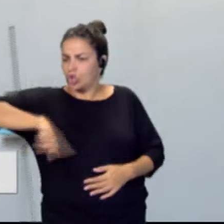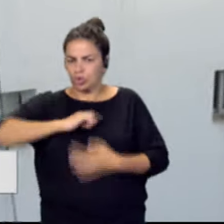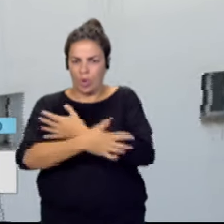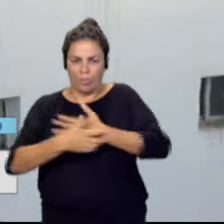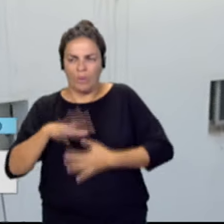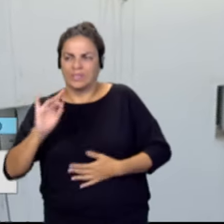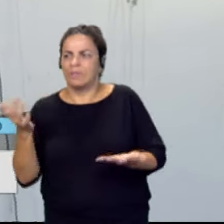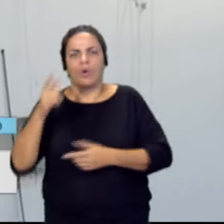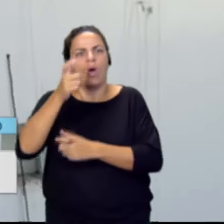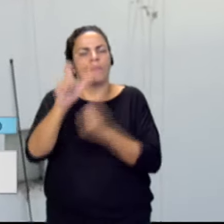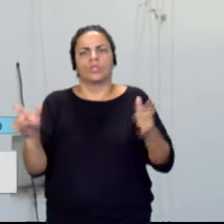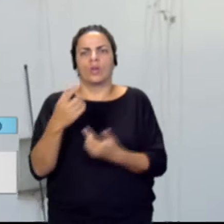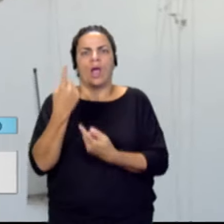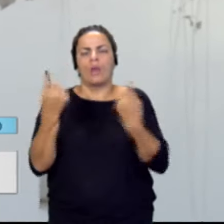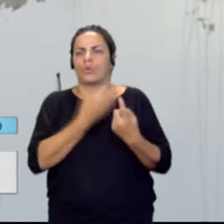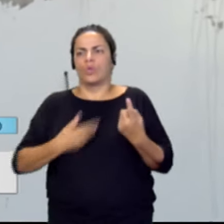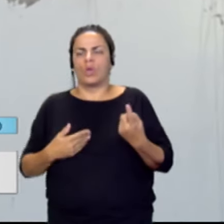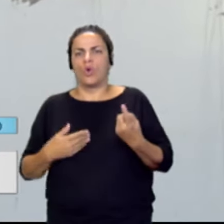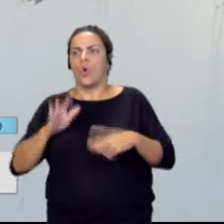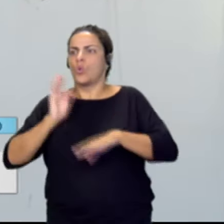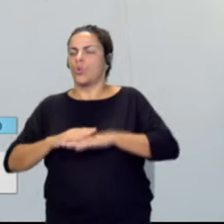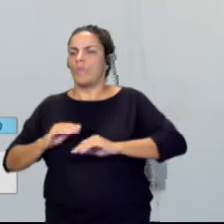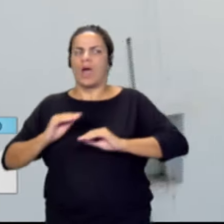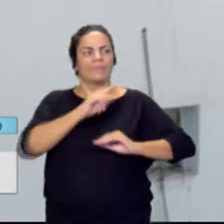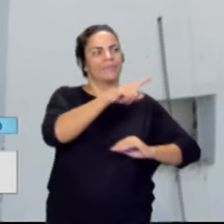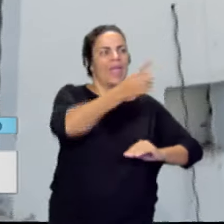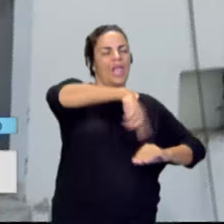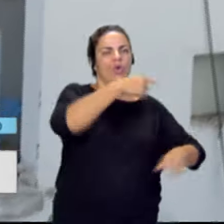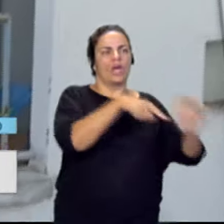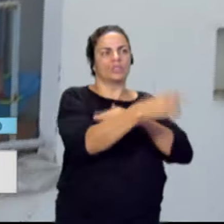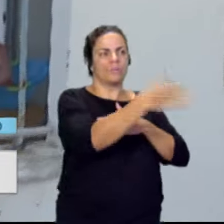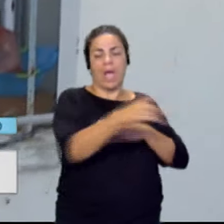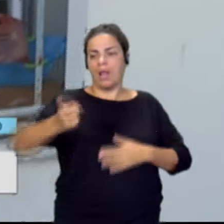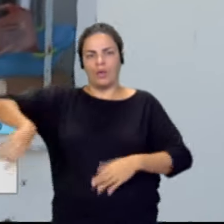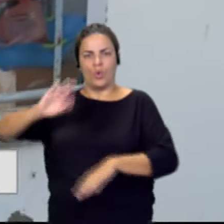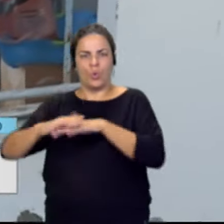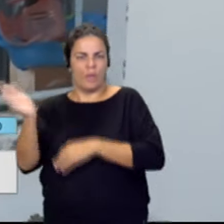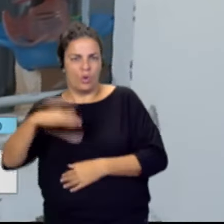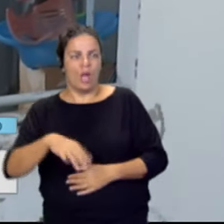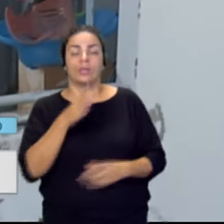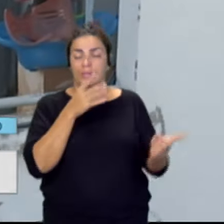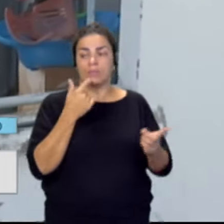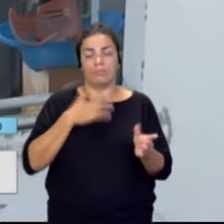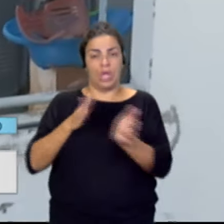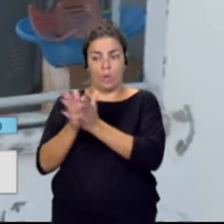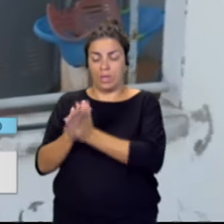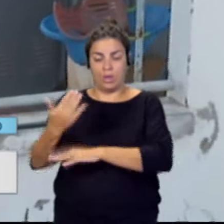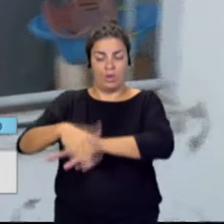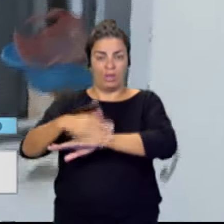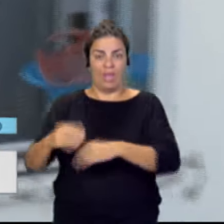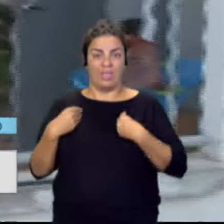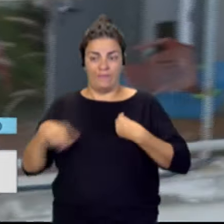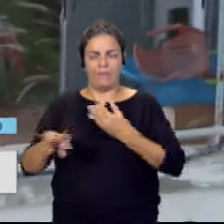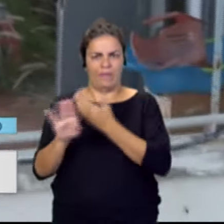la mala gestión que han hecho ellos. Y aquí se lo puede decir mi compañero que vive aquí, en esta calle, que es